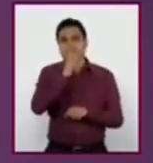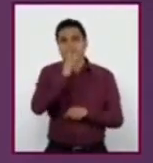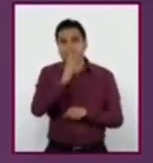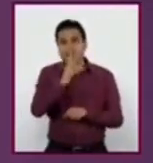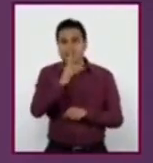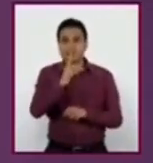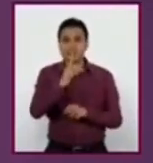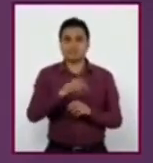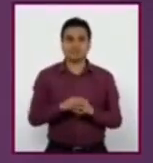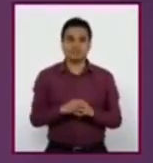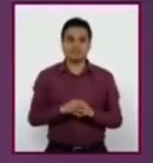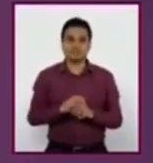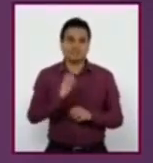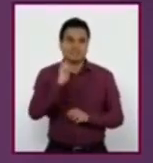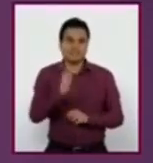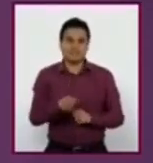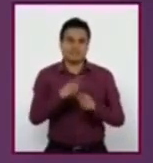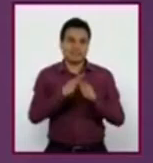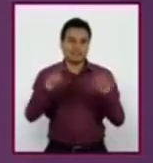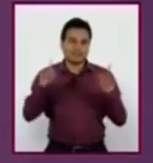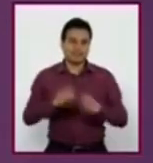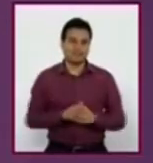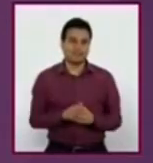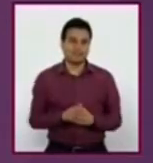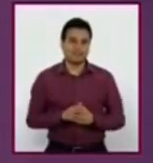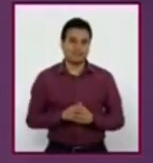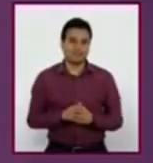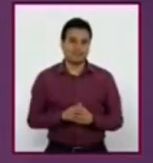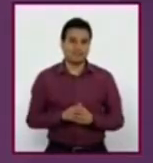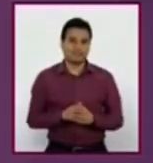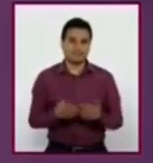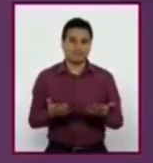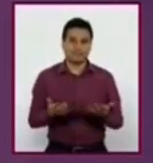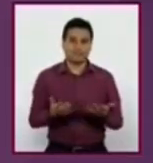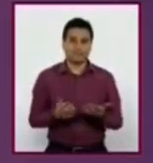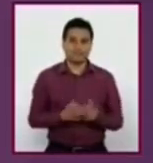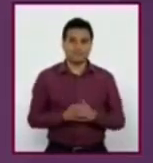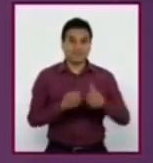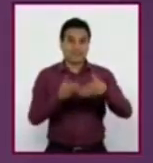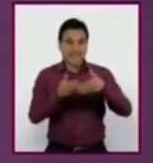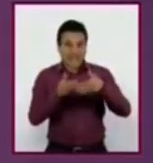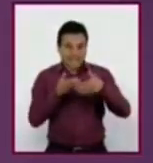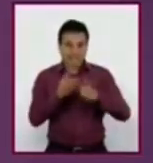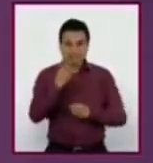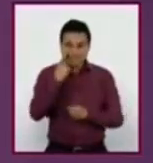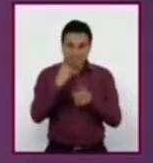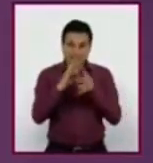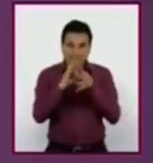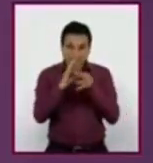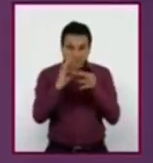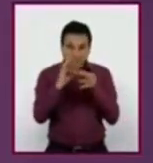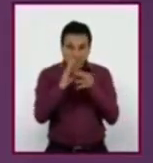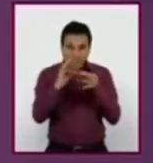que tienen otro significado que no tienen el de aquí. A veces tienes que explicarlo, igual si quieres decir algo